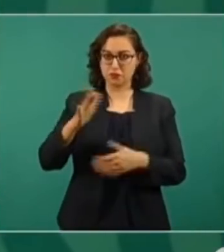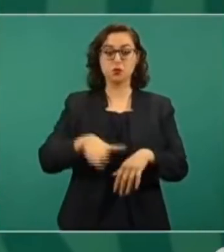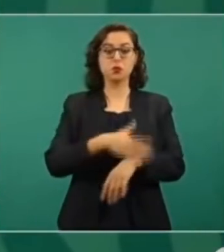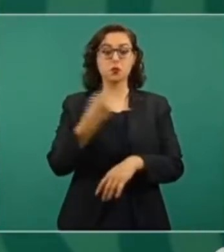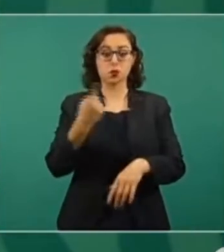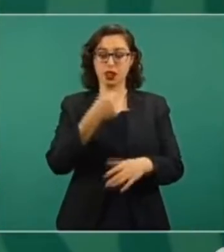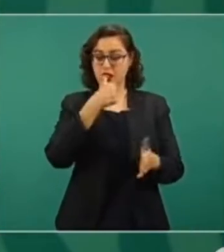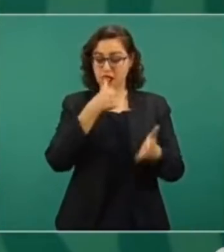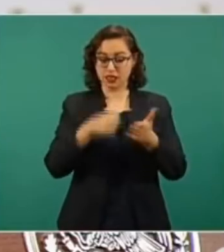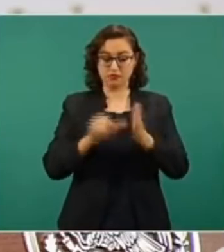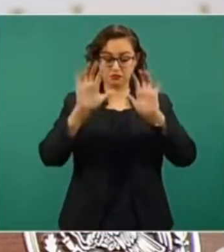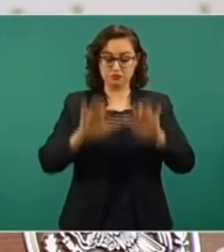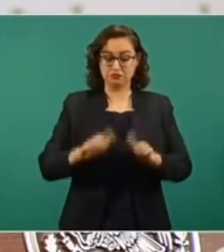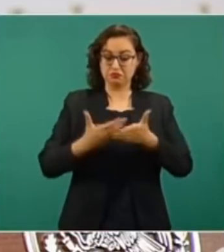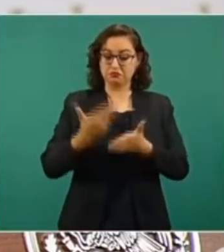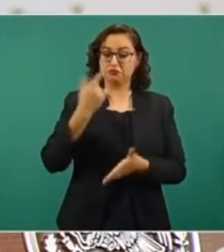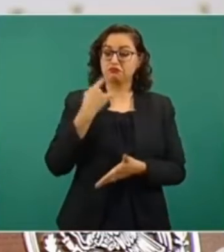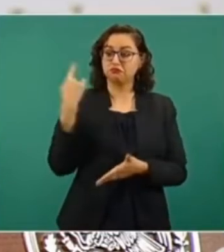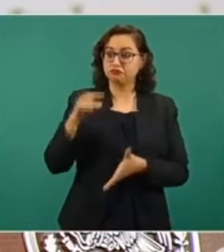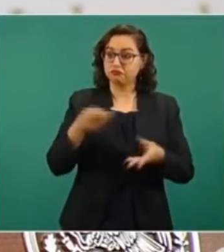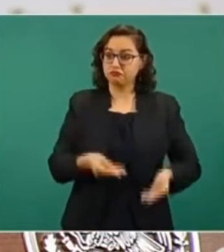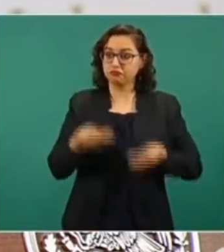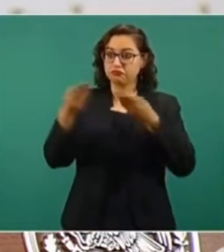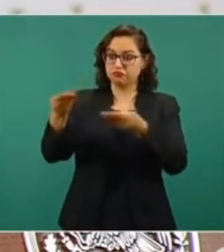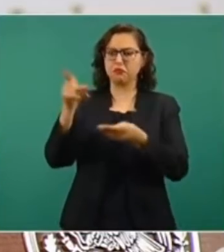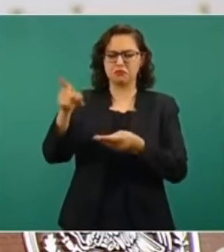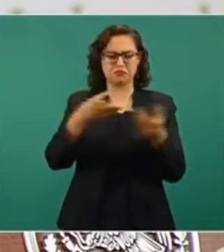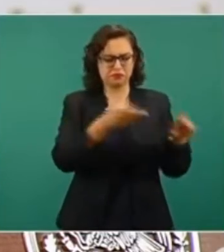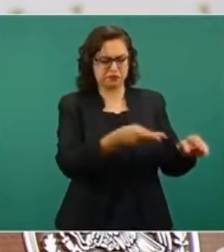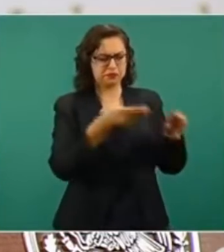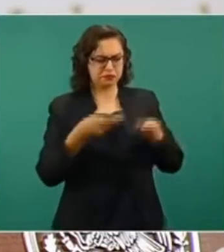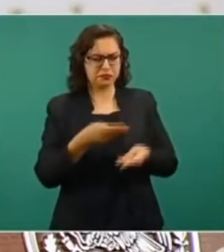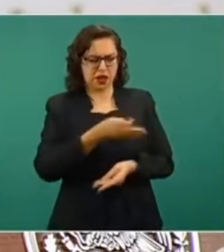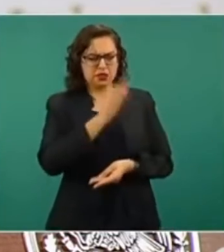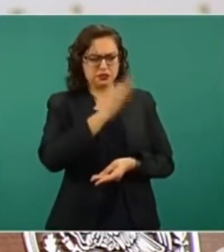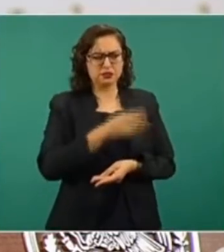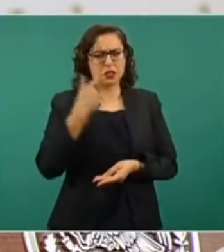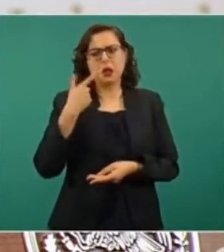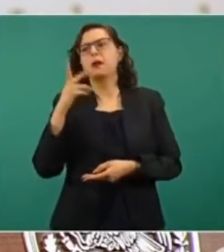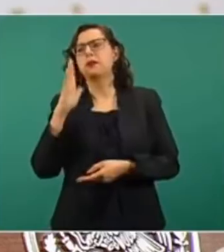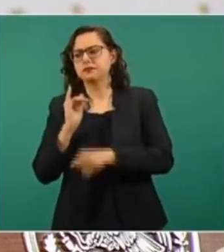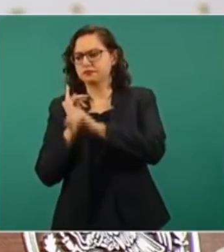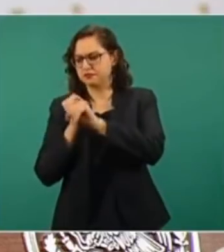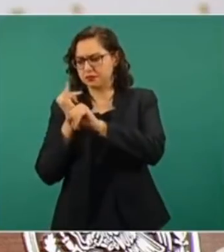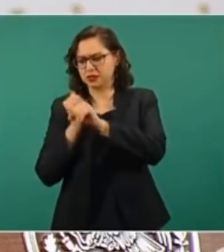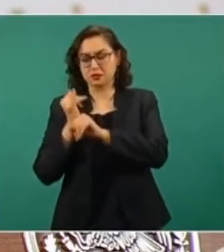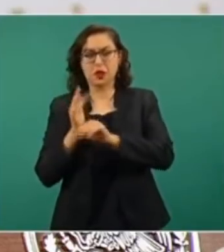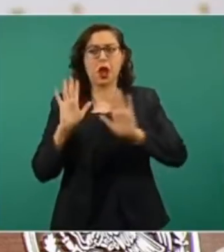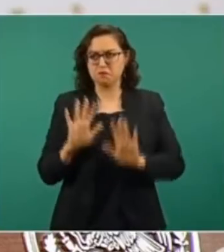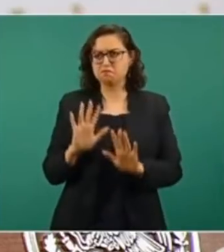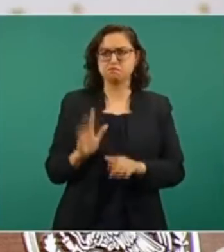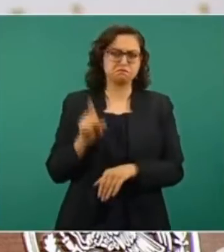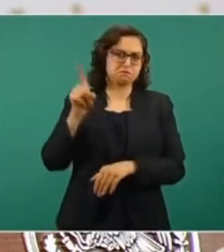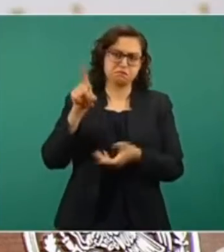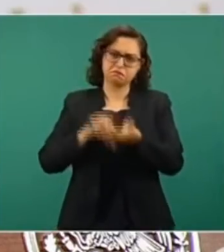a nuestra queja. Y ahora pues van a resolver de acuerdo a lo que